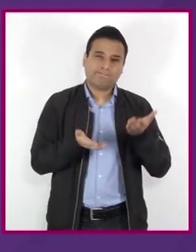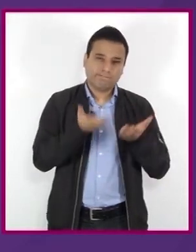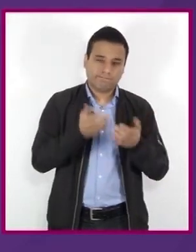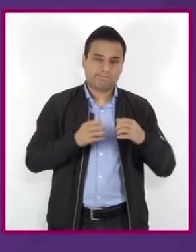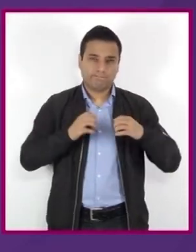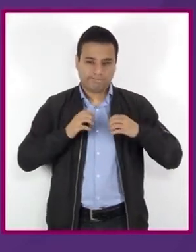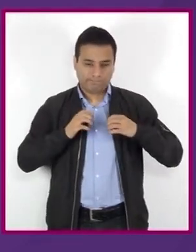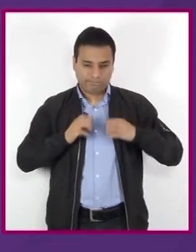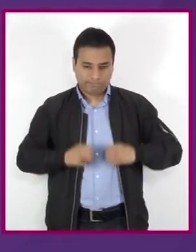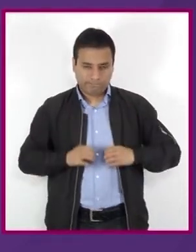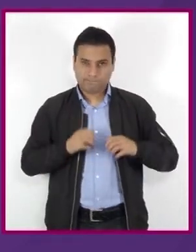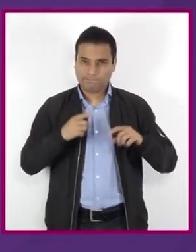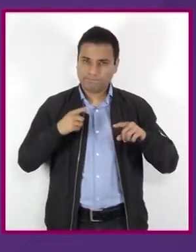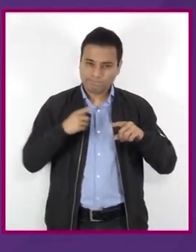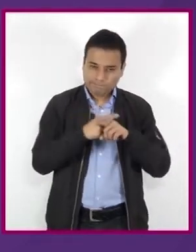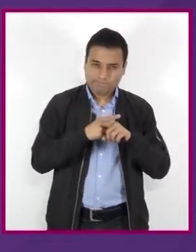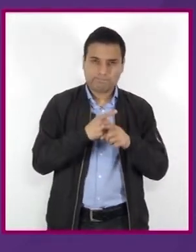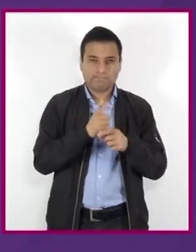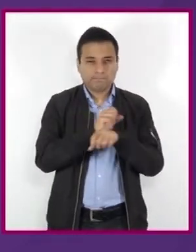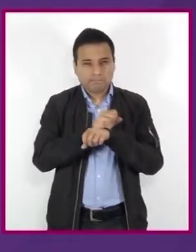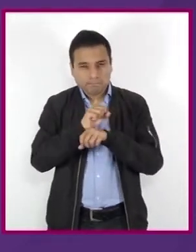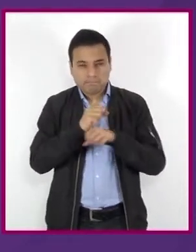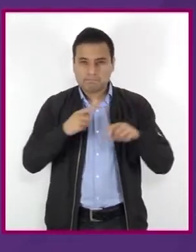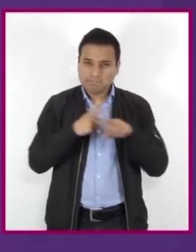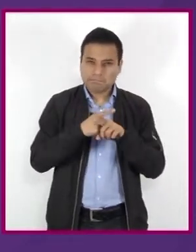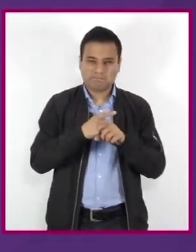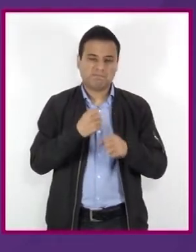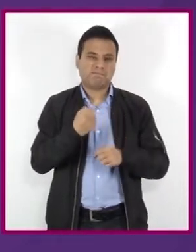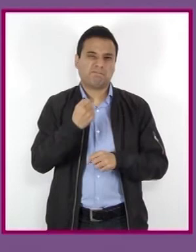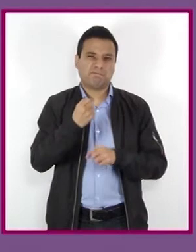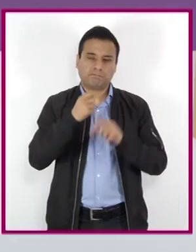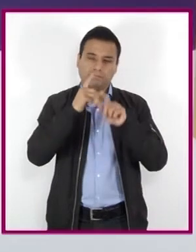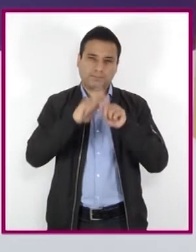el organismo de las personas que consumen las distintas drogas.